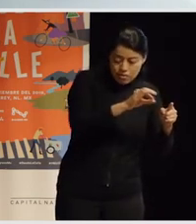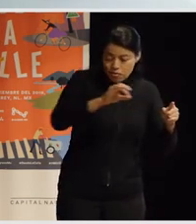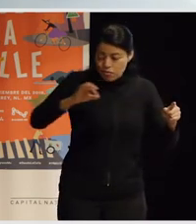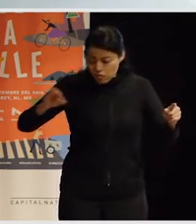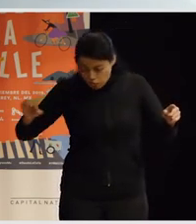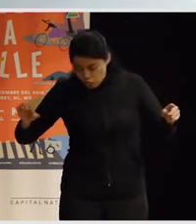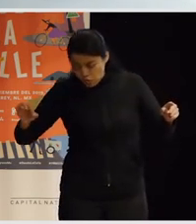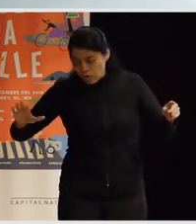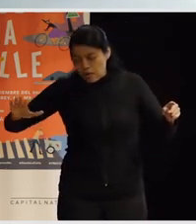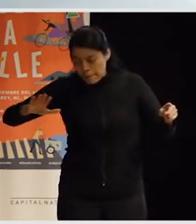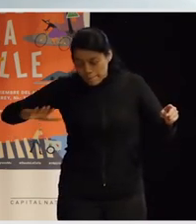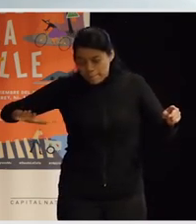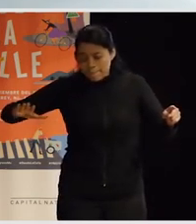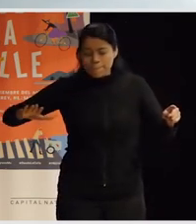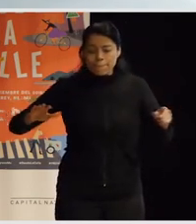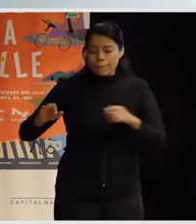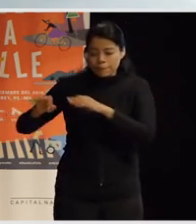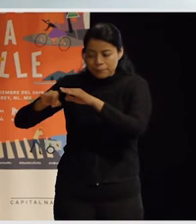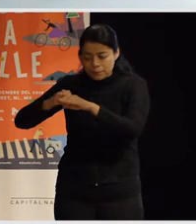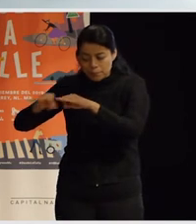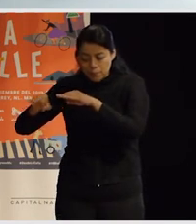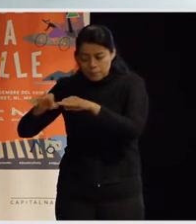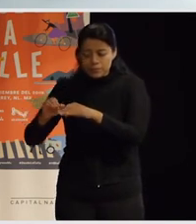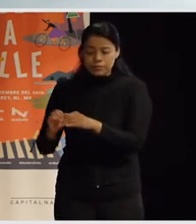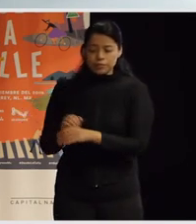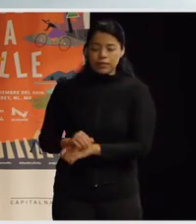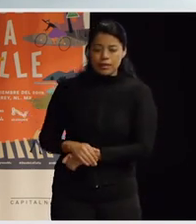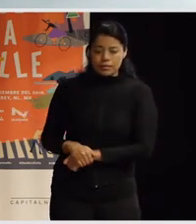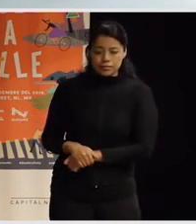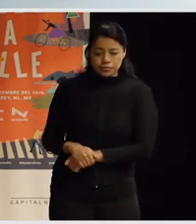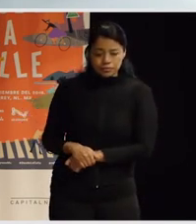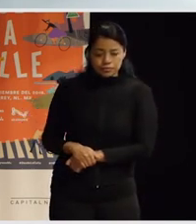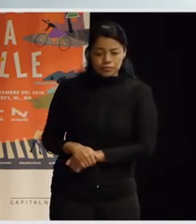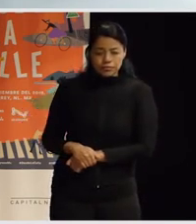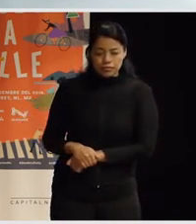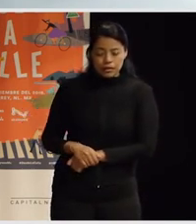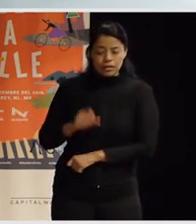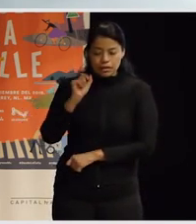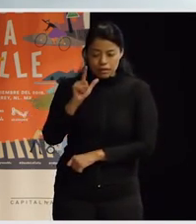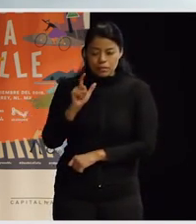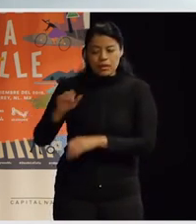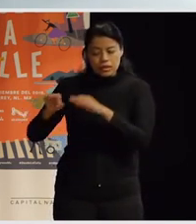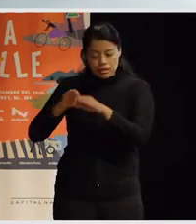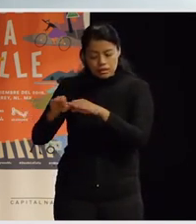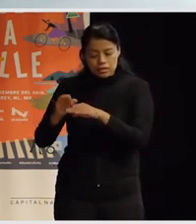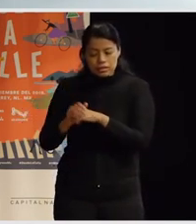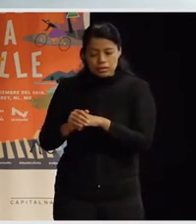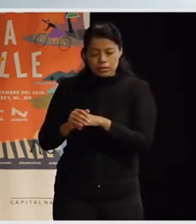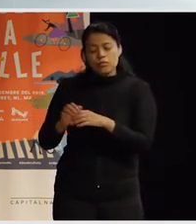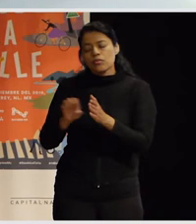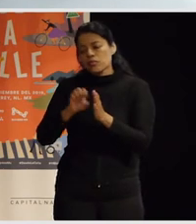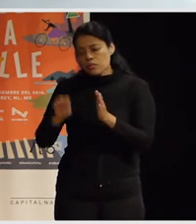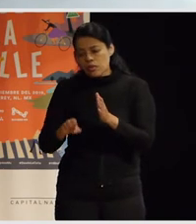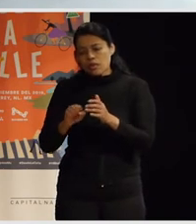complejidad porque, por ejemplo, en Madrid ahora mismo hay un 30% de pobreza infantil, ¿no? Entonces eso también hay que trabajarlo, ¿no? O por ejemplo,